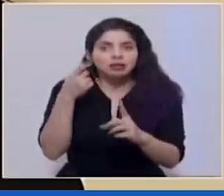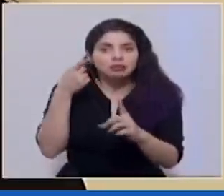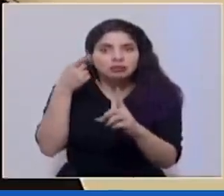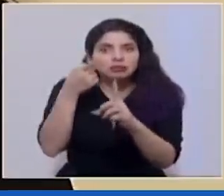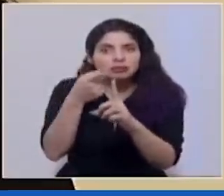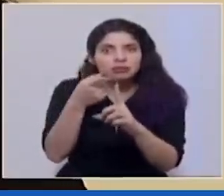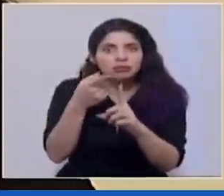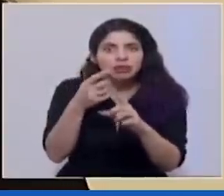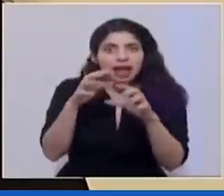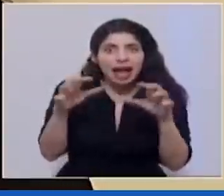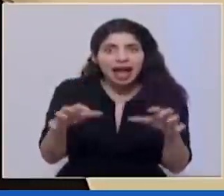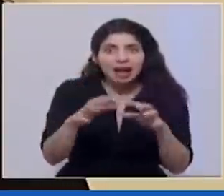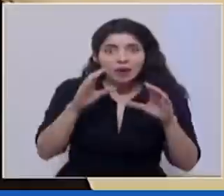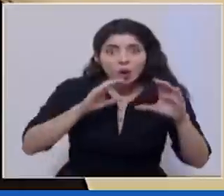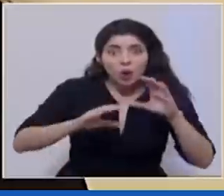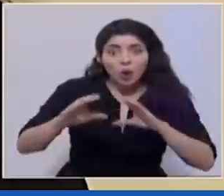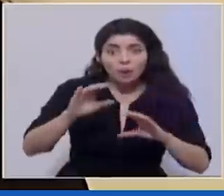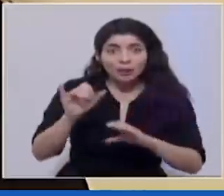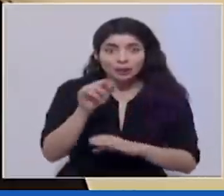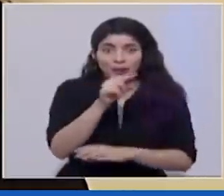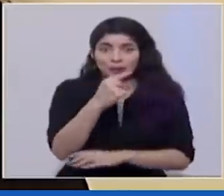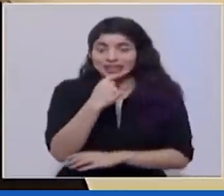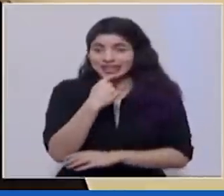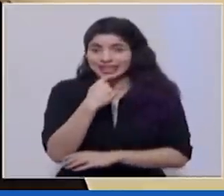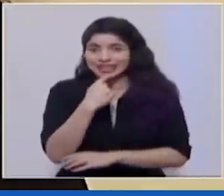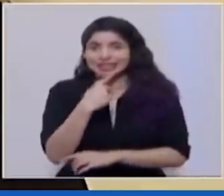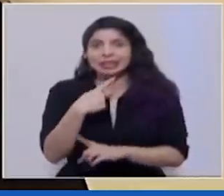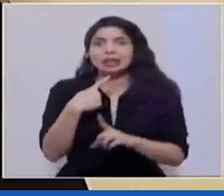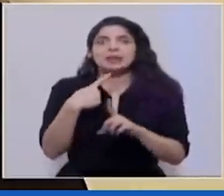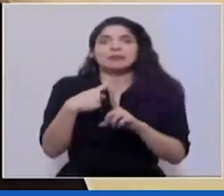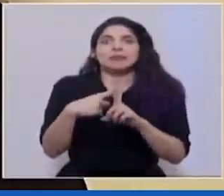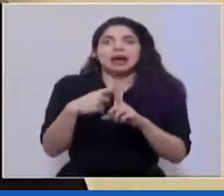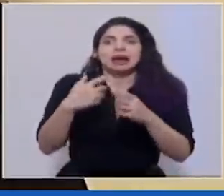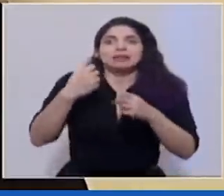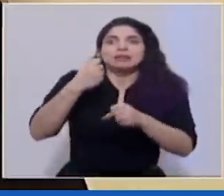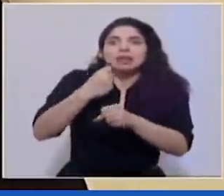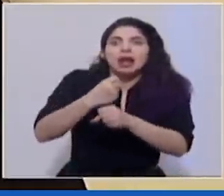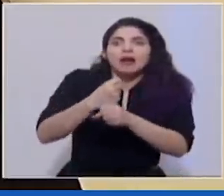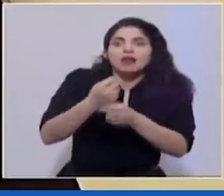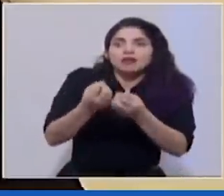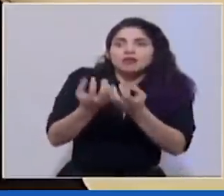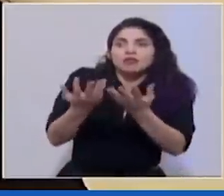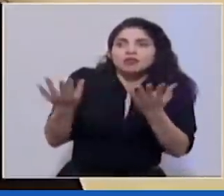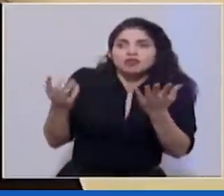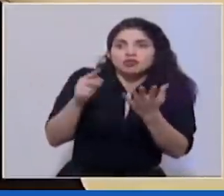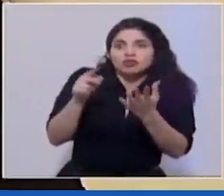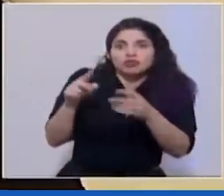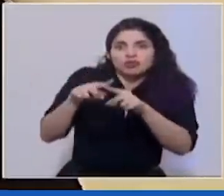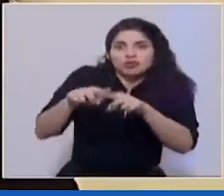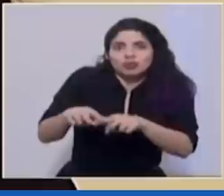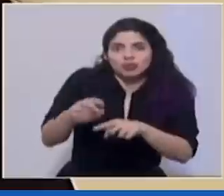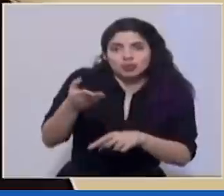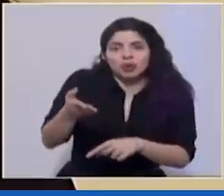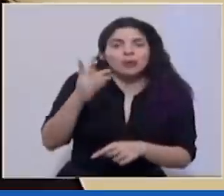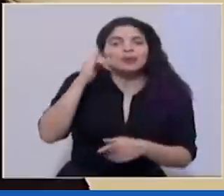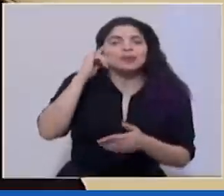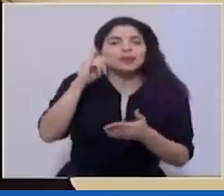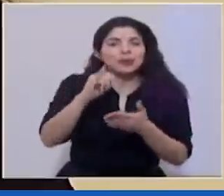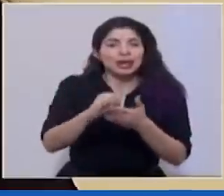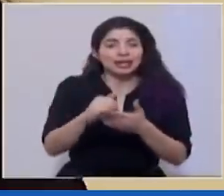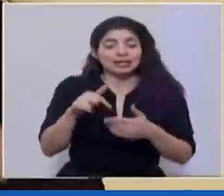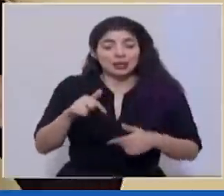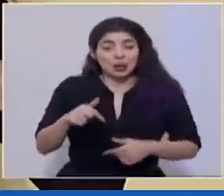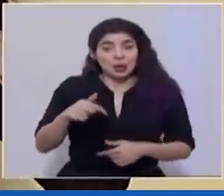de la actividad comercial como usted bien indica y también todos los empleos que están vinculados ahí por eso es que este